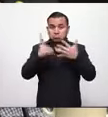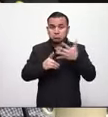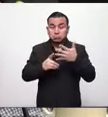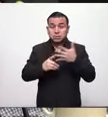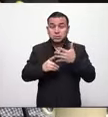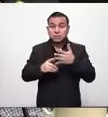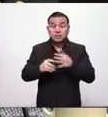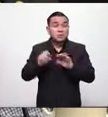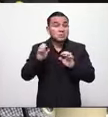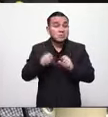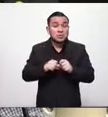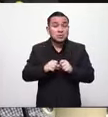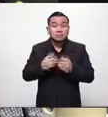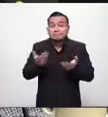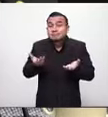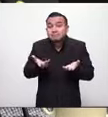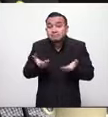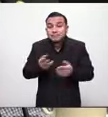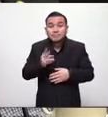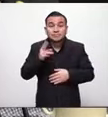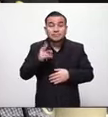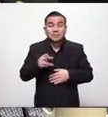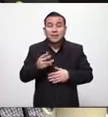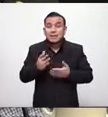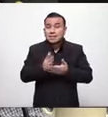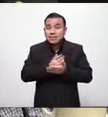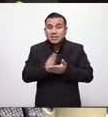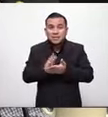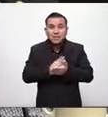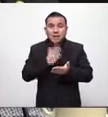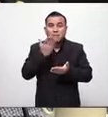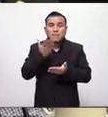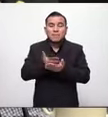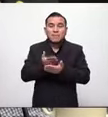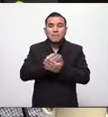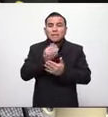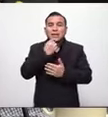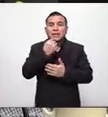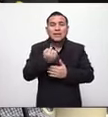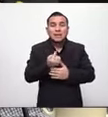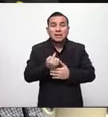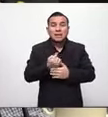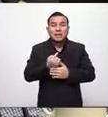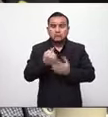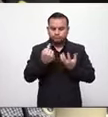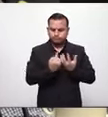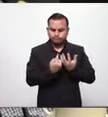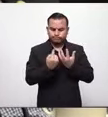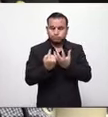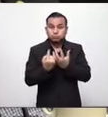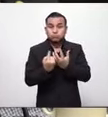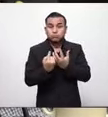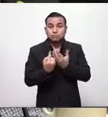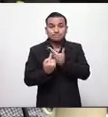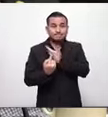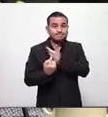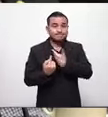inconsulto no lleva los aportes de las personas que están al frente de esta pandemia